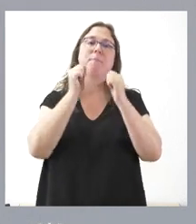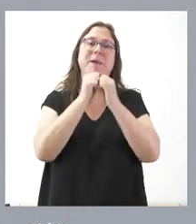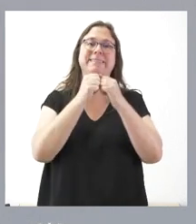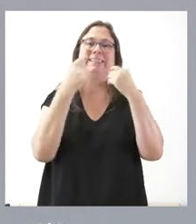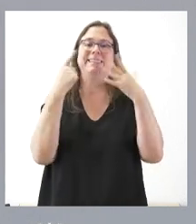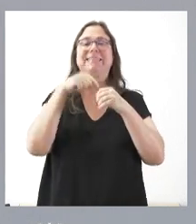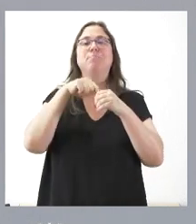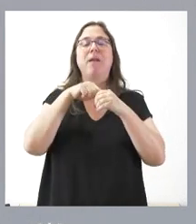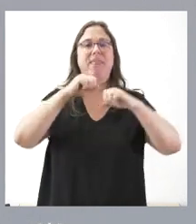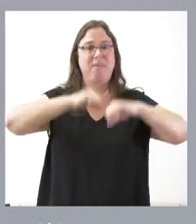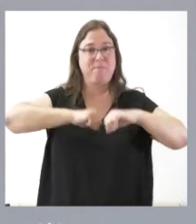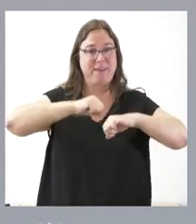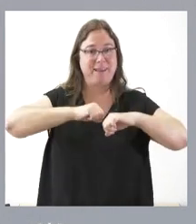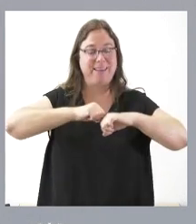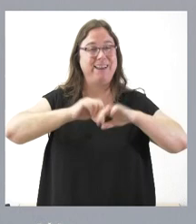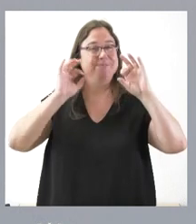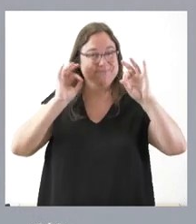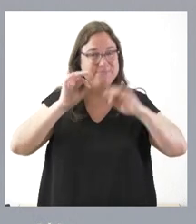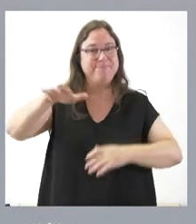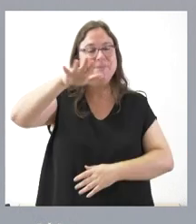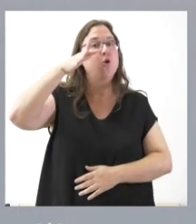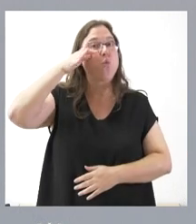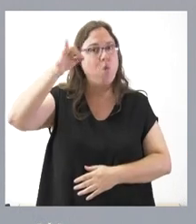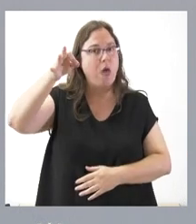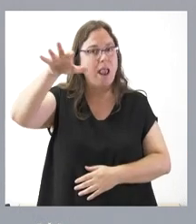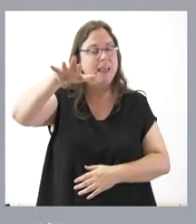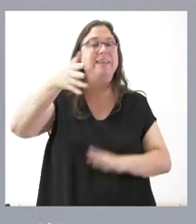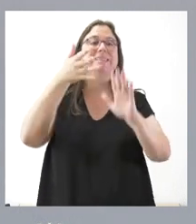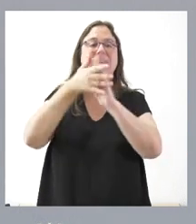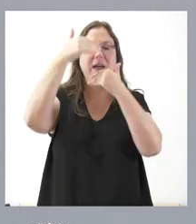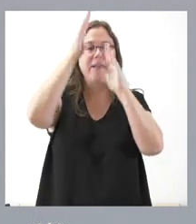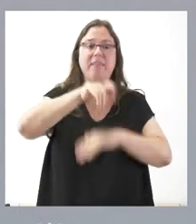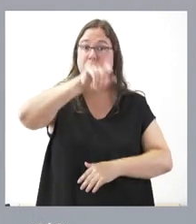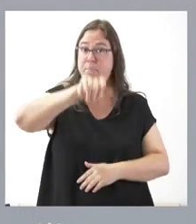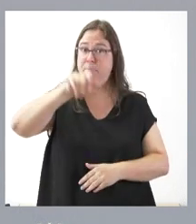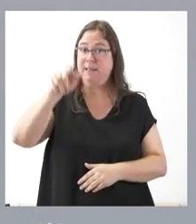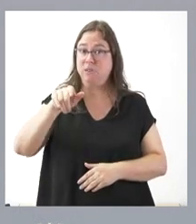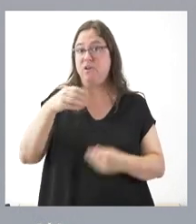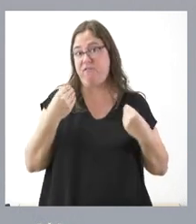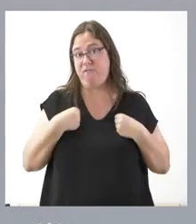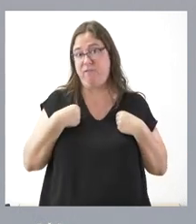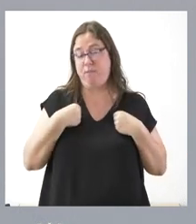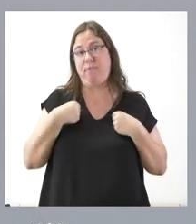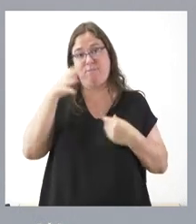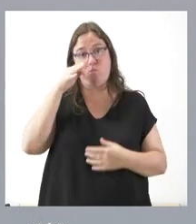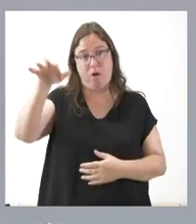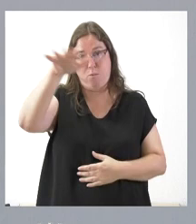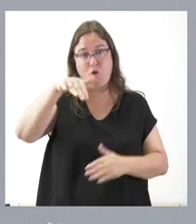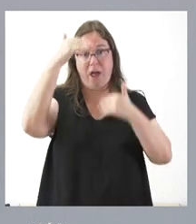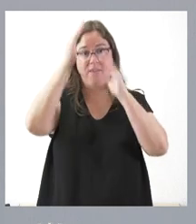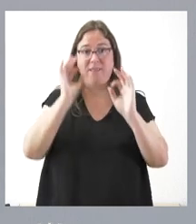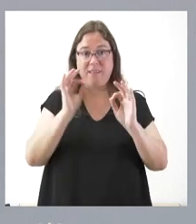sobre todo en nuestro mundo rural. Esto implica atender a las personas que viven en el mundo rural, atender